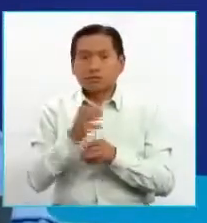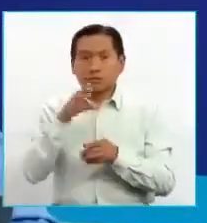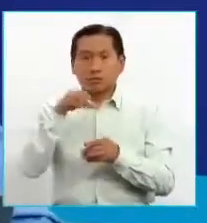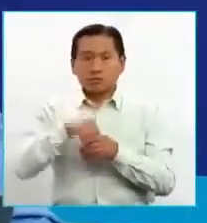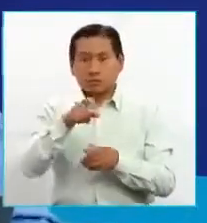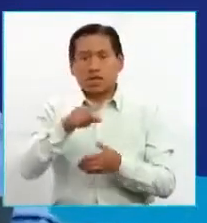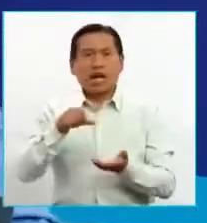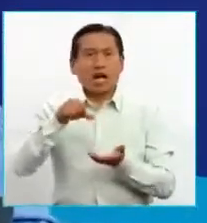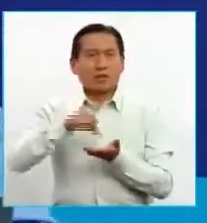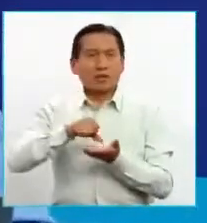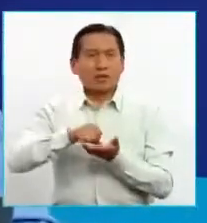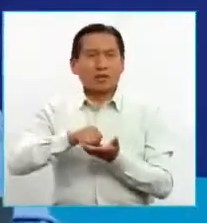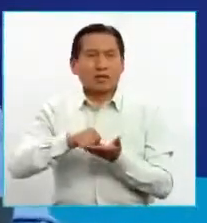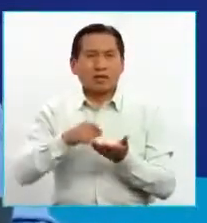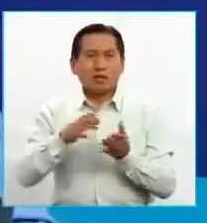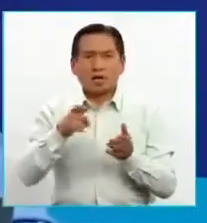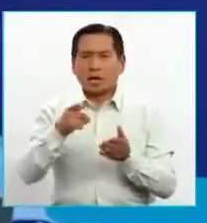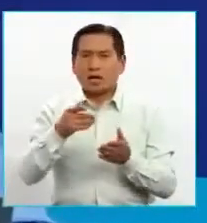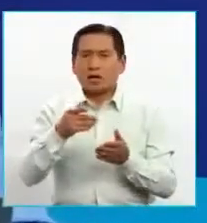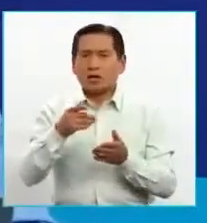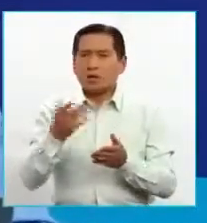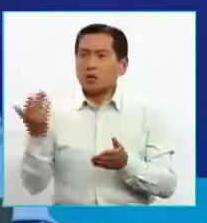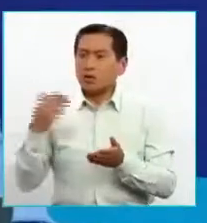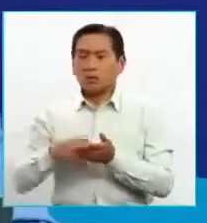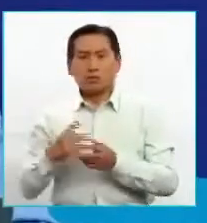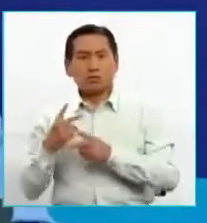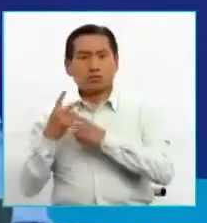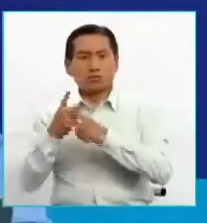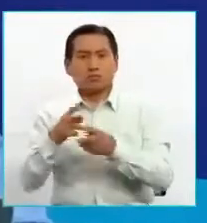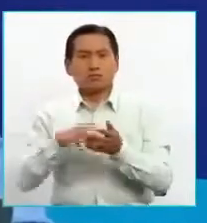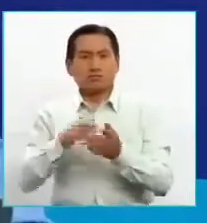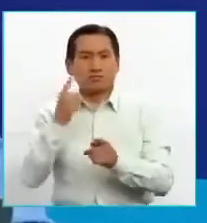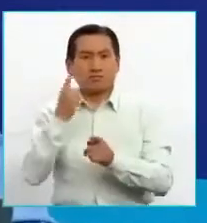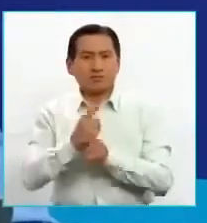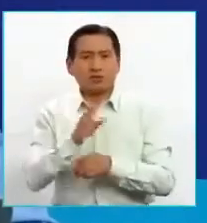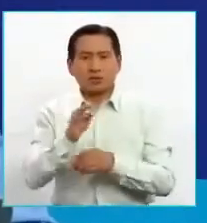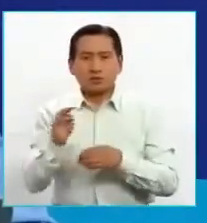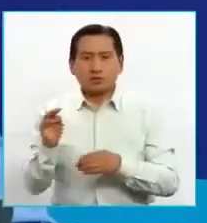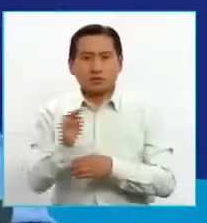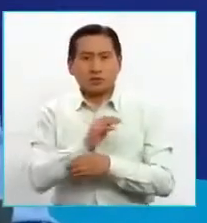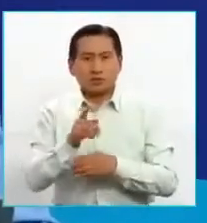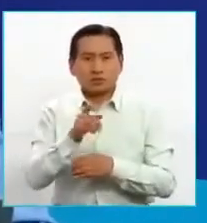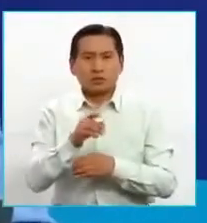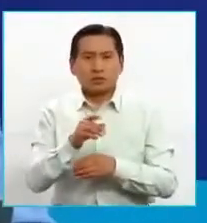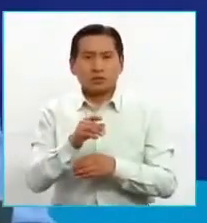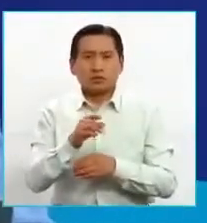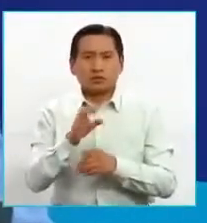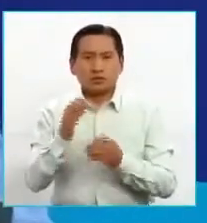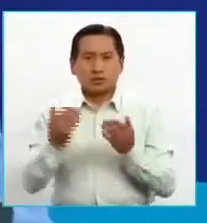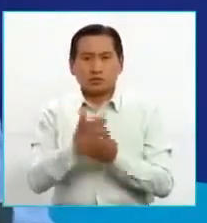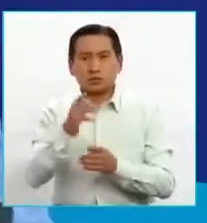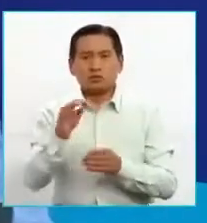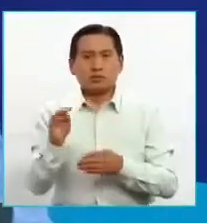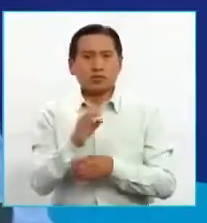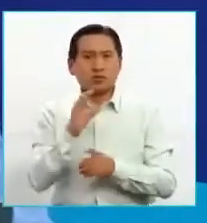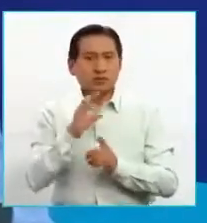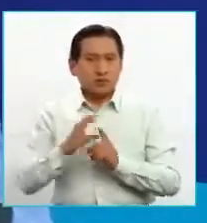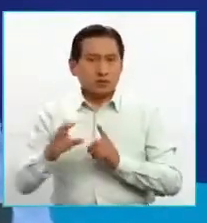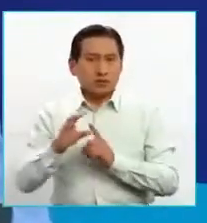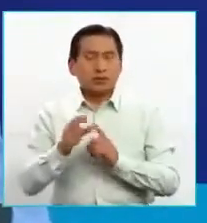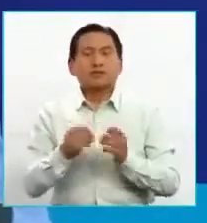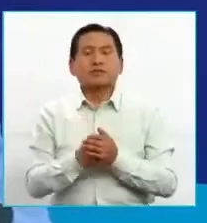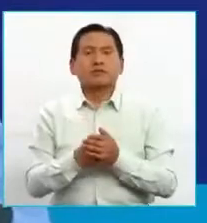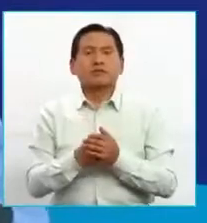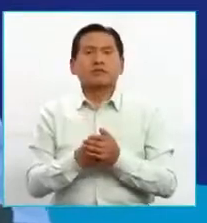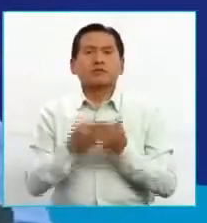capital del país, que ya ha sido nuevamente devuelto, ¿no?, como corresponde al nuevo Ministerio de Culturas. En este